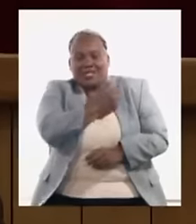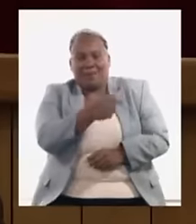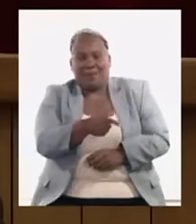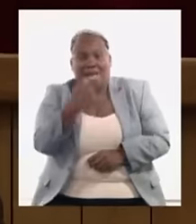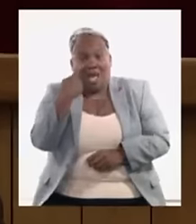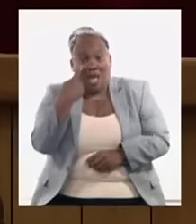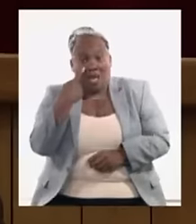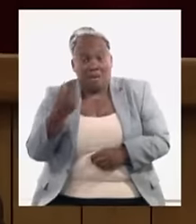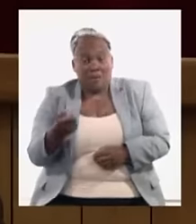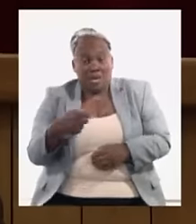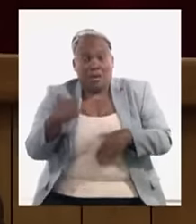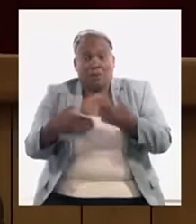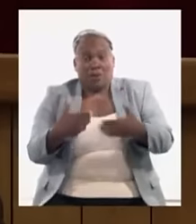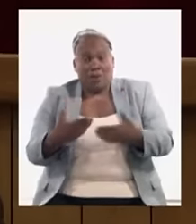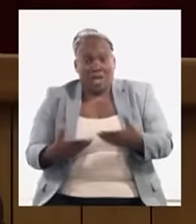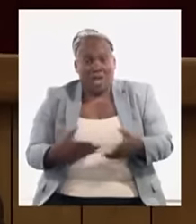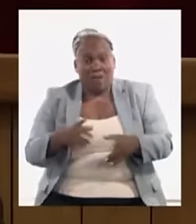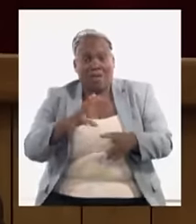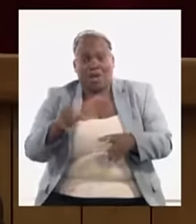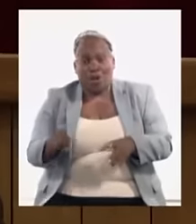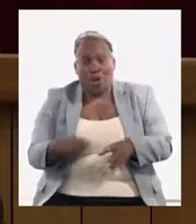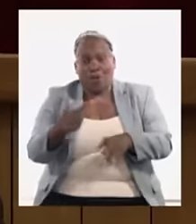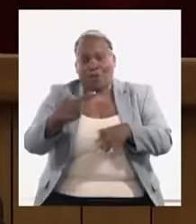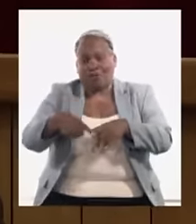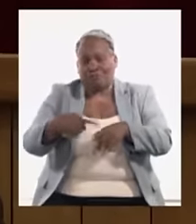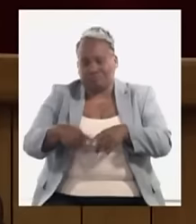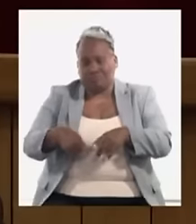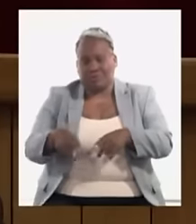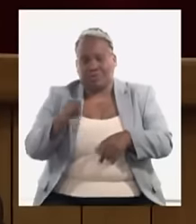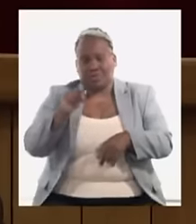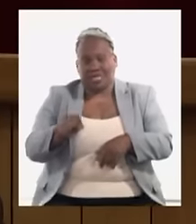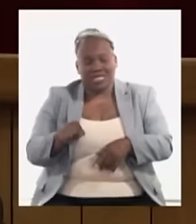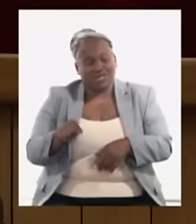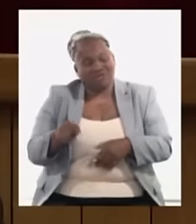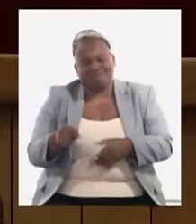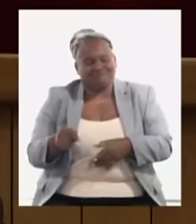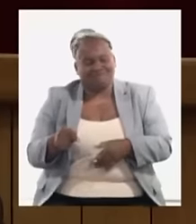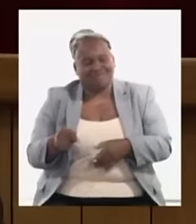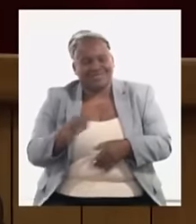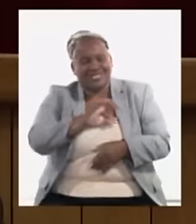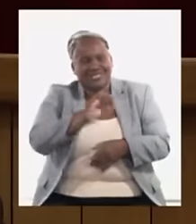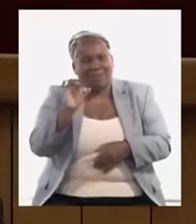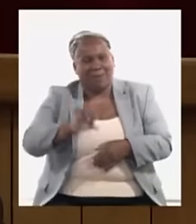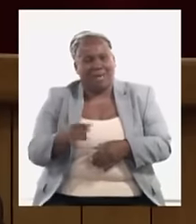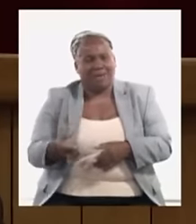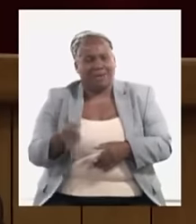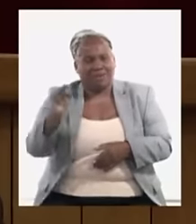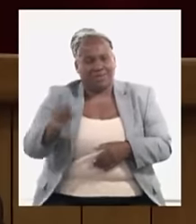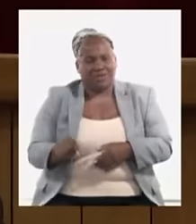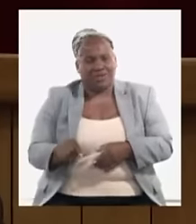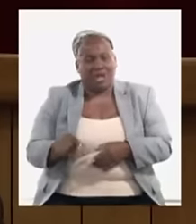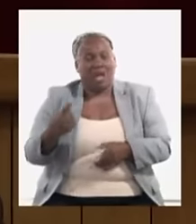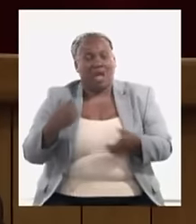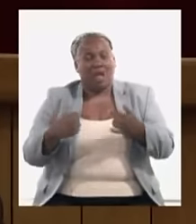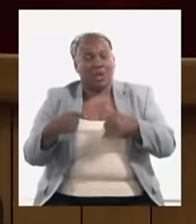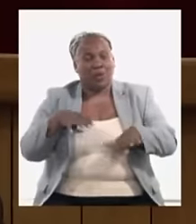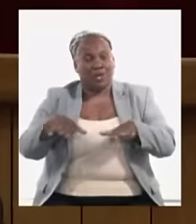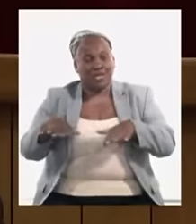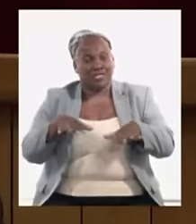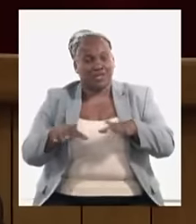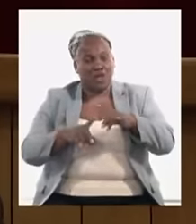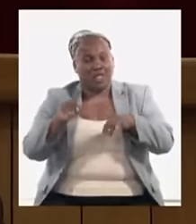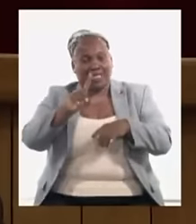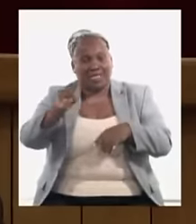grandes desviaciones que son poco deseadas además varias acciones y varios temas